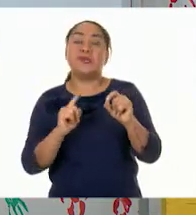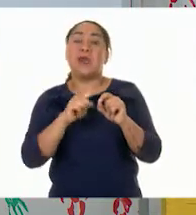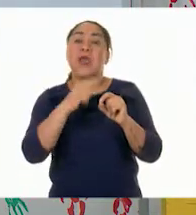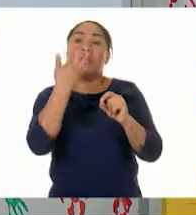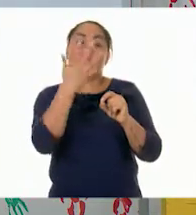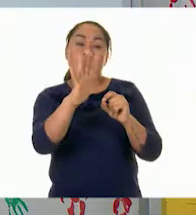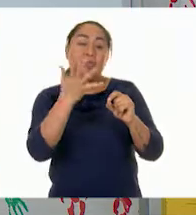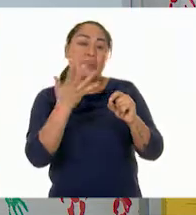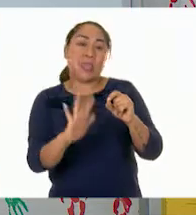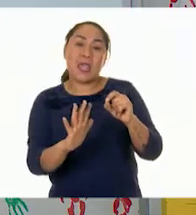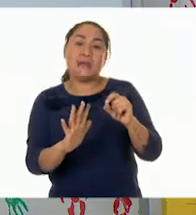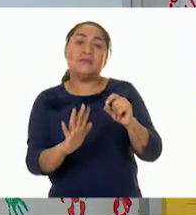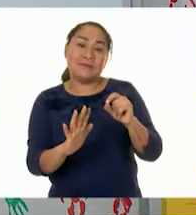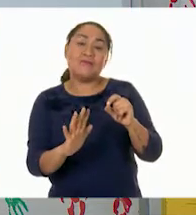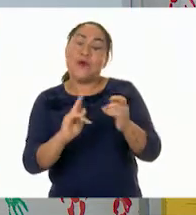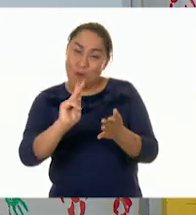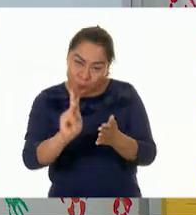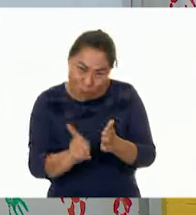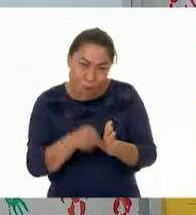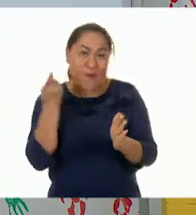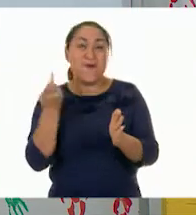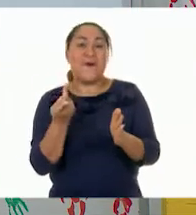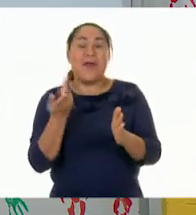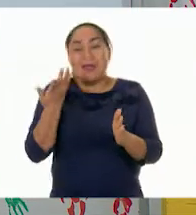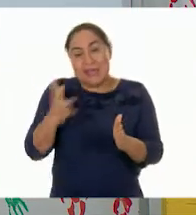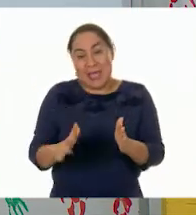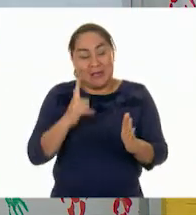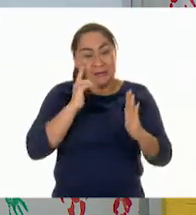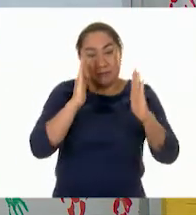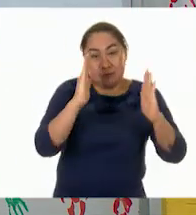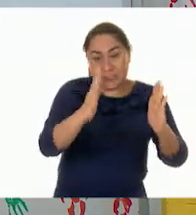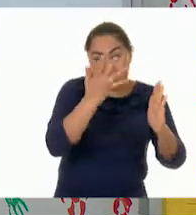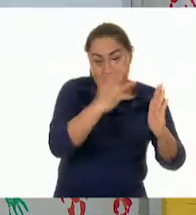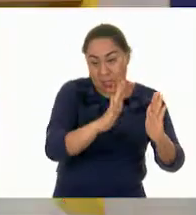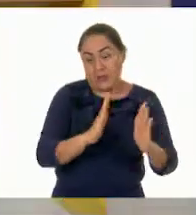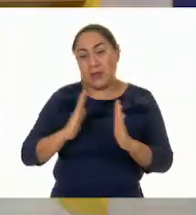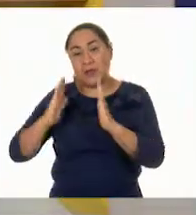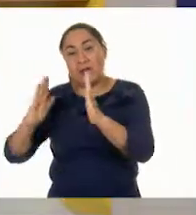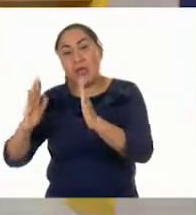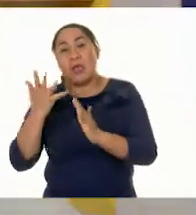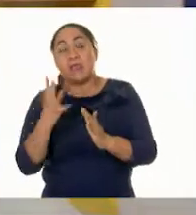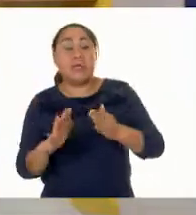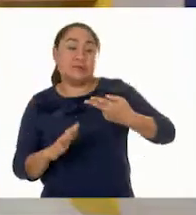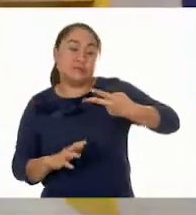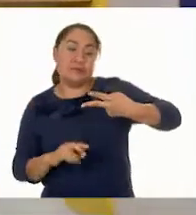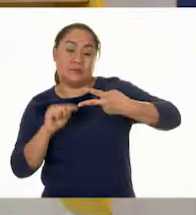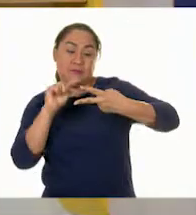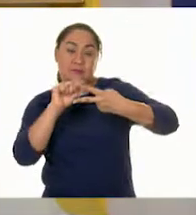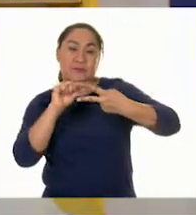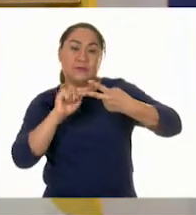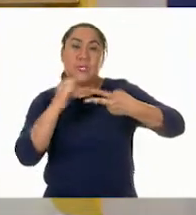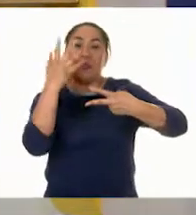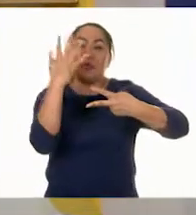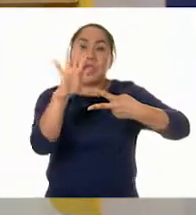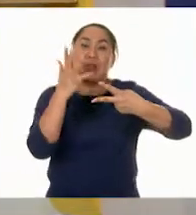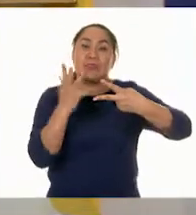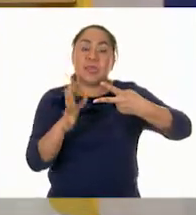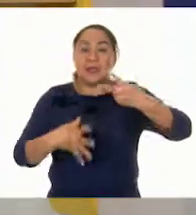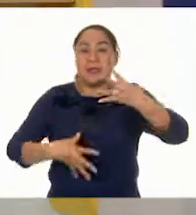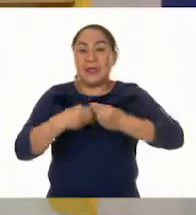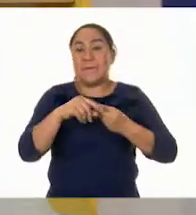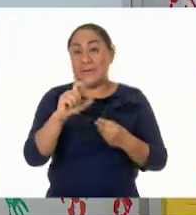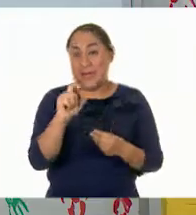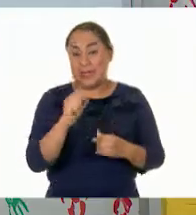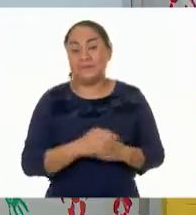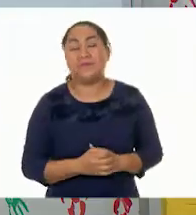decenas. Tengo que contar otra, ¿verdad? Tienes que contar otra decena porque tiene que hacer dos saltos de diez. Exacto.